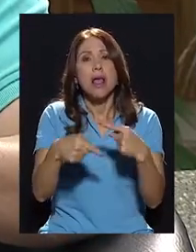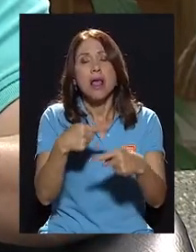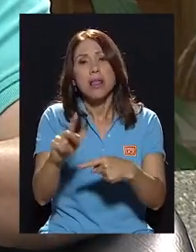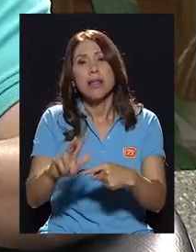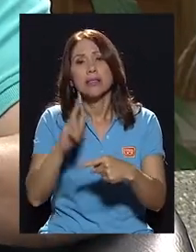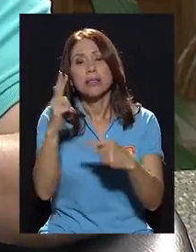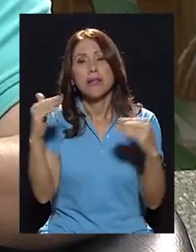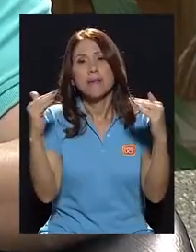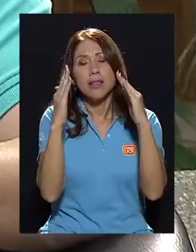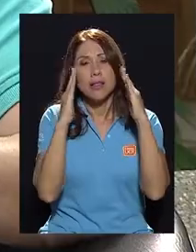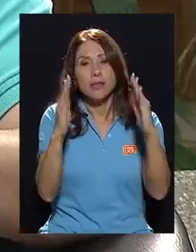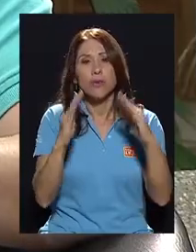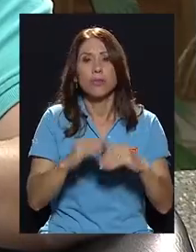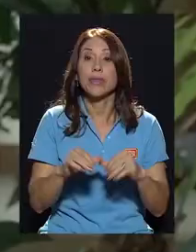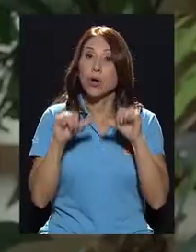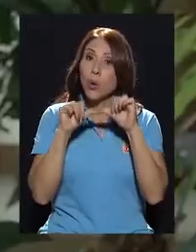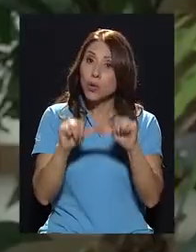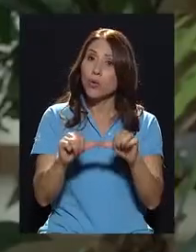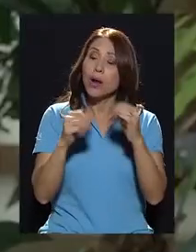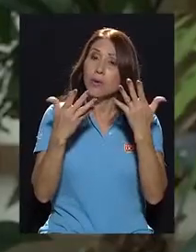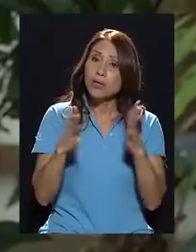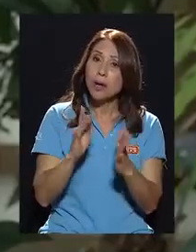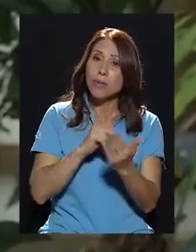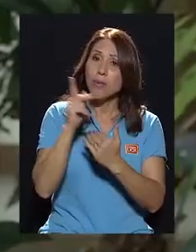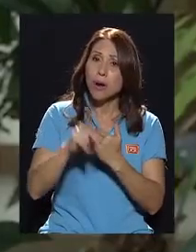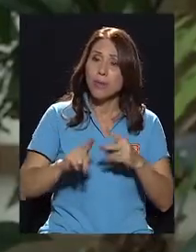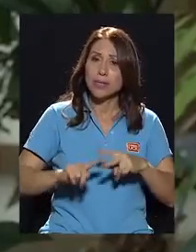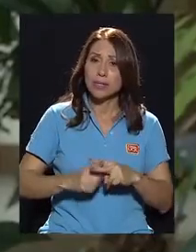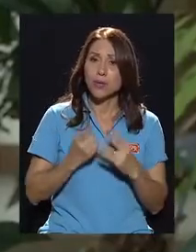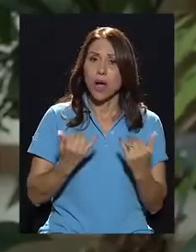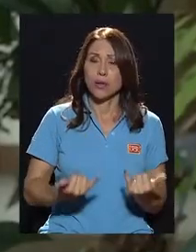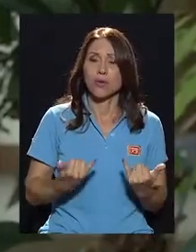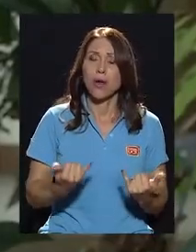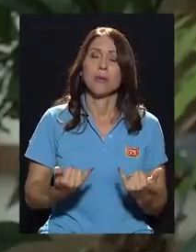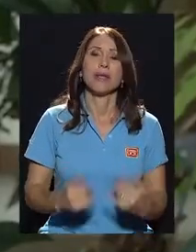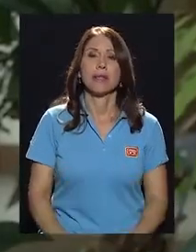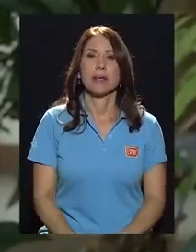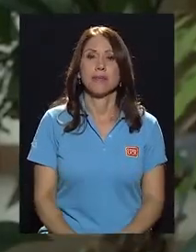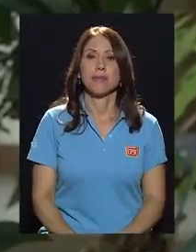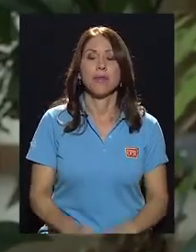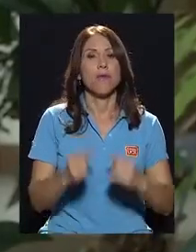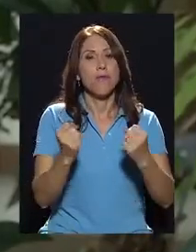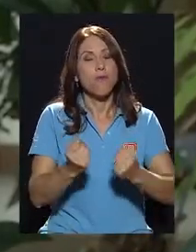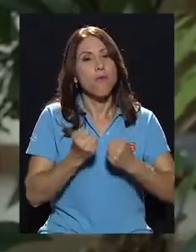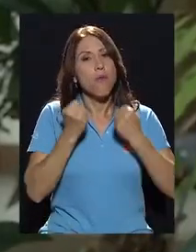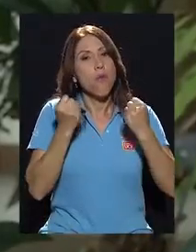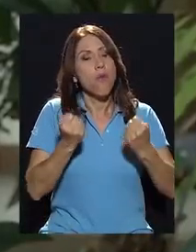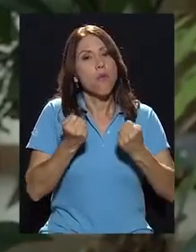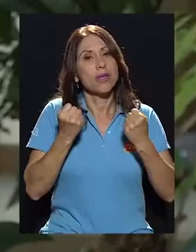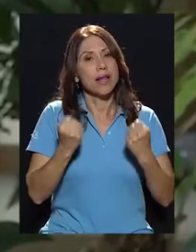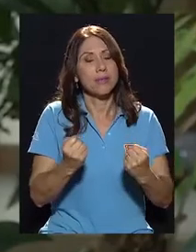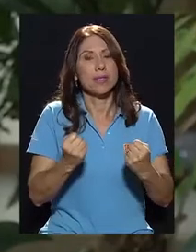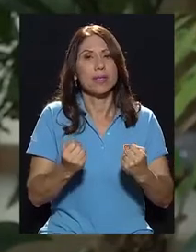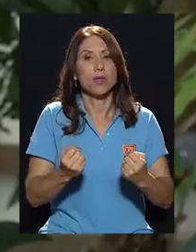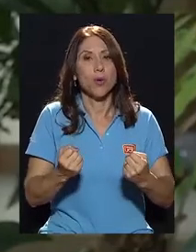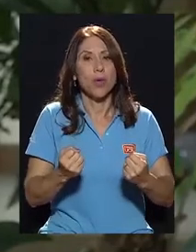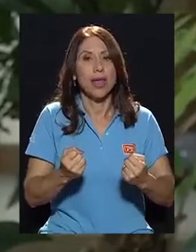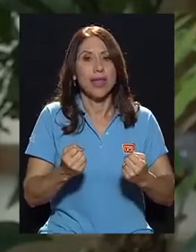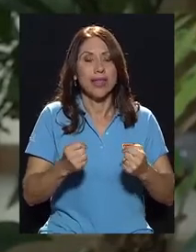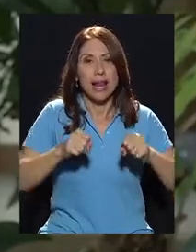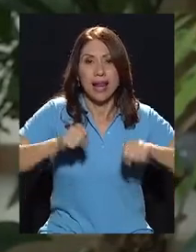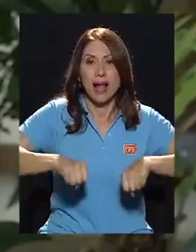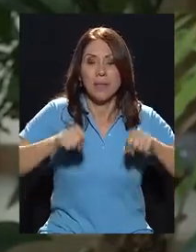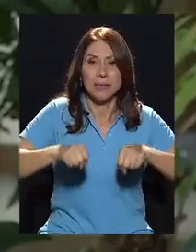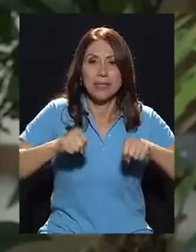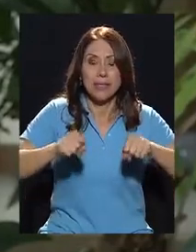¿Qué propone en ese sentido el plan de gobierno de Continuar con el programa que ya se inició actualmente, el fortalecimiento de